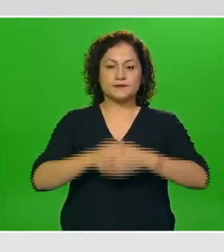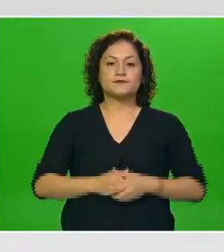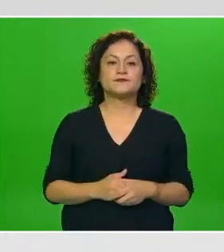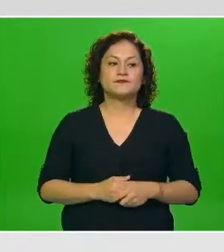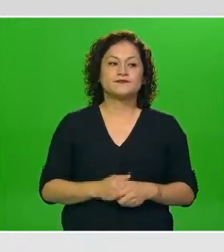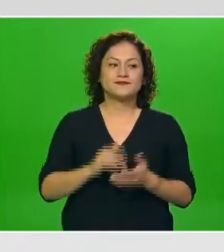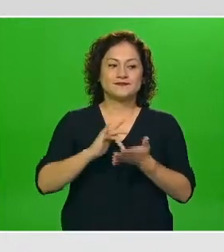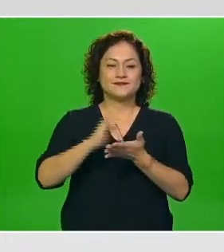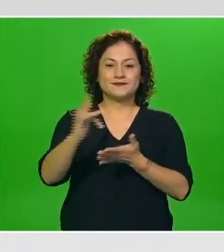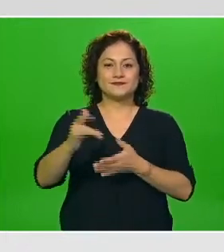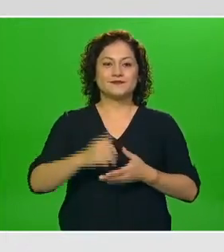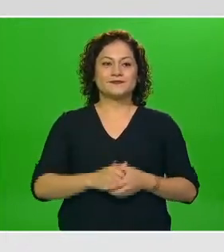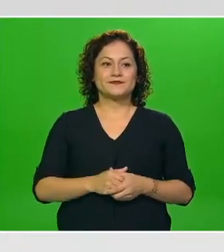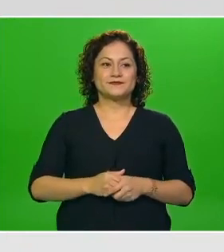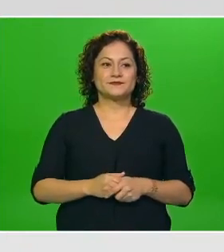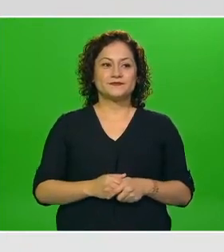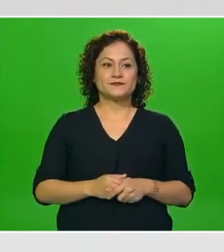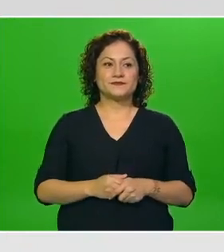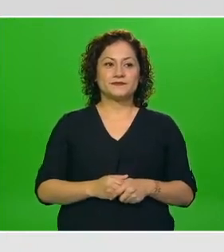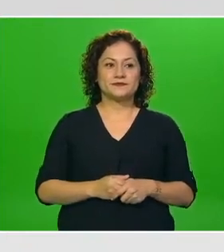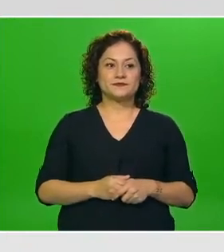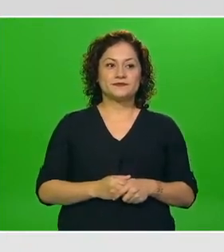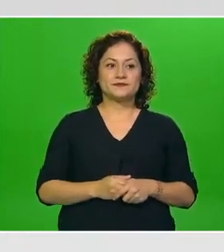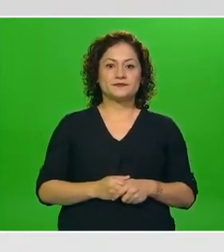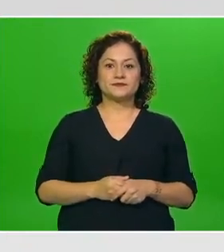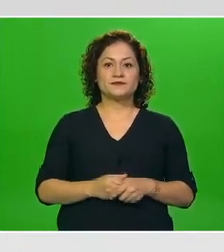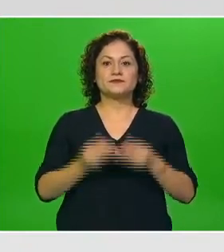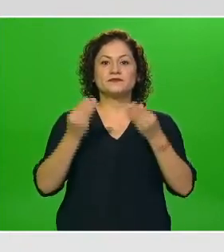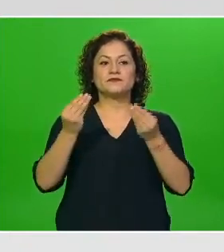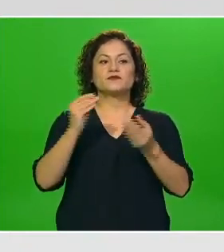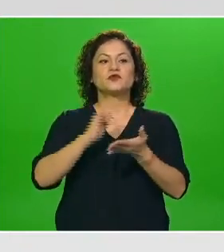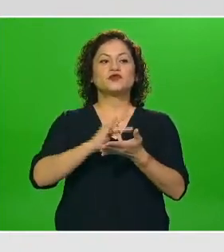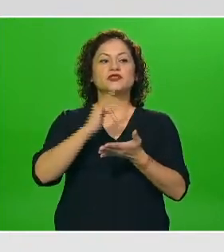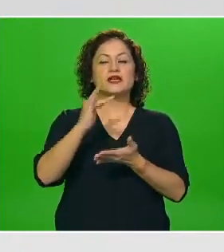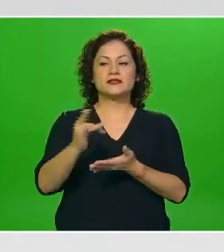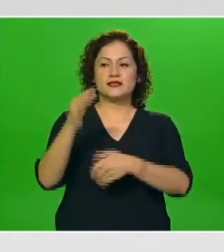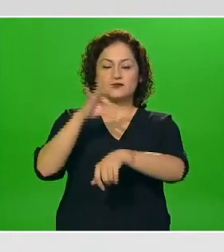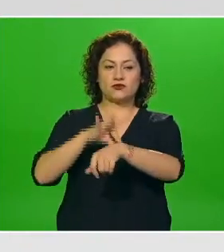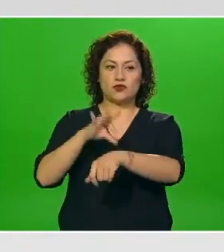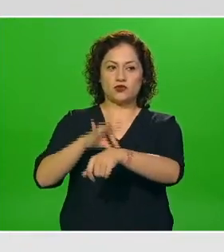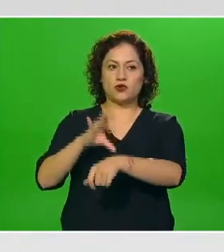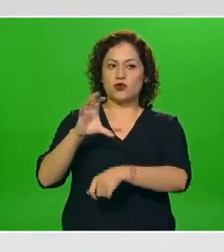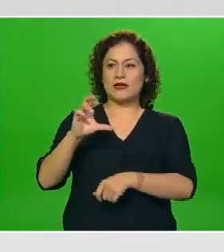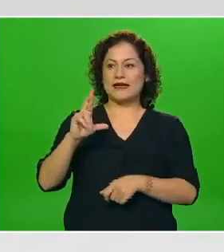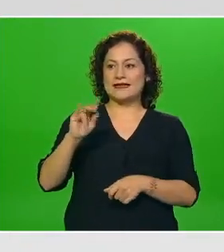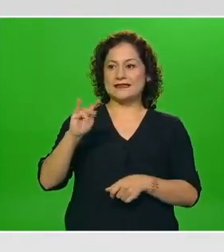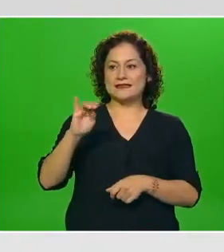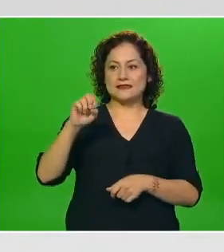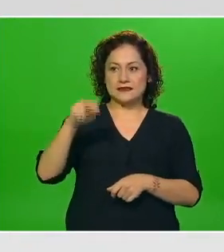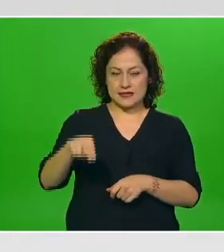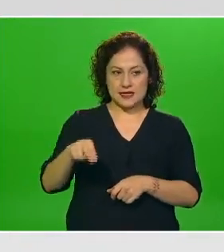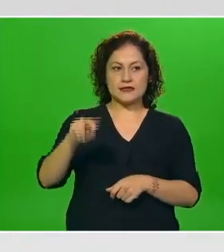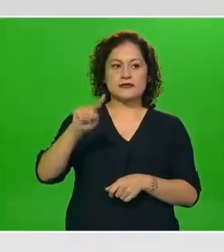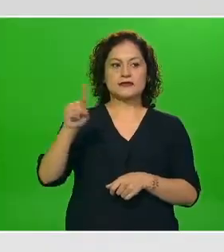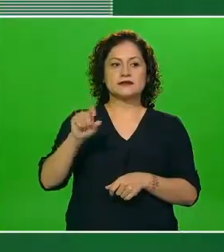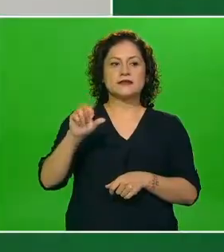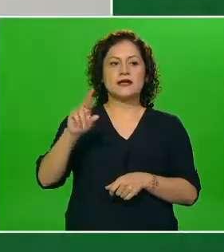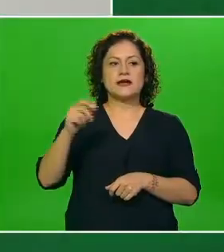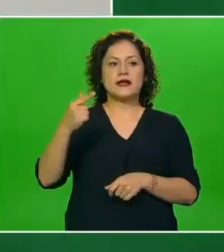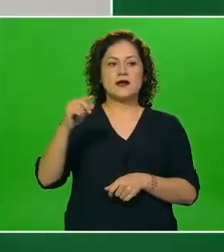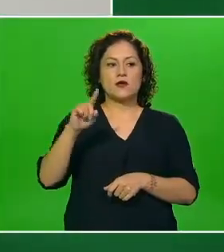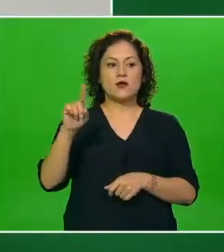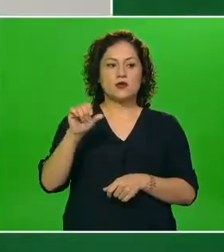gracias muchas gracias estimado Cristian doctor Cristian Zaragoza director de información